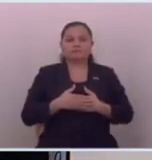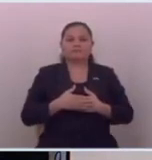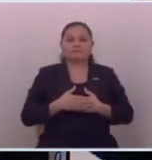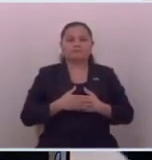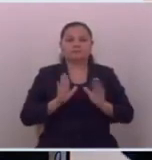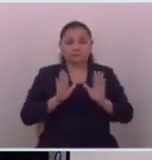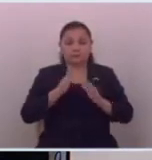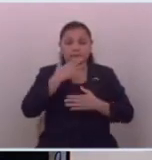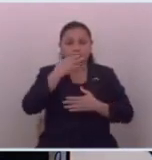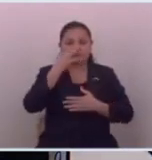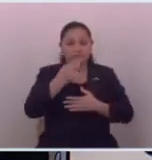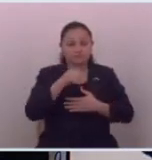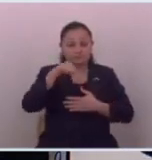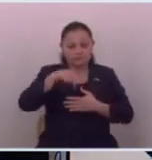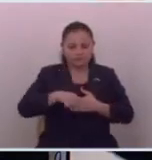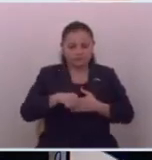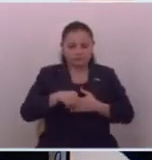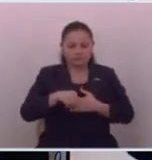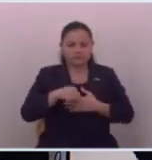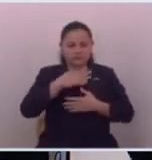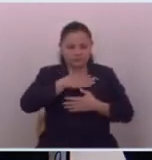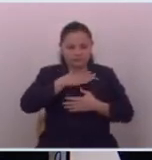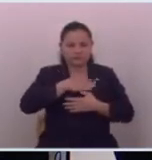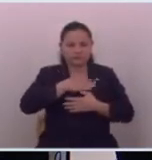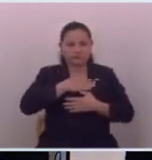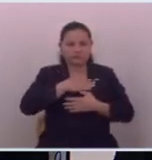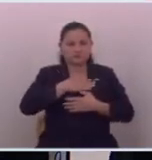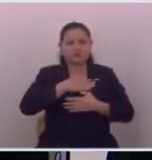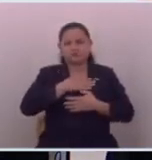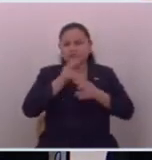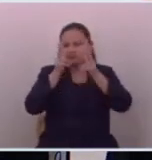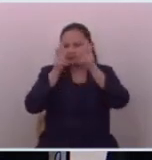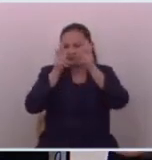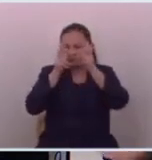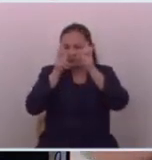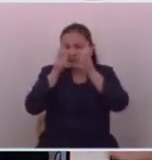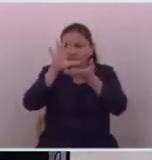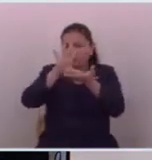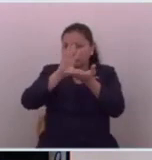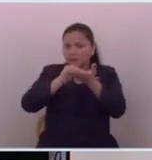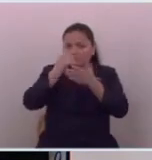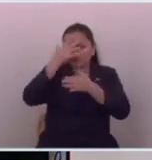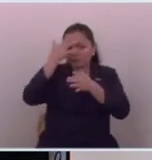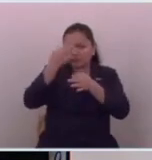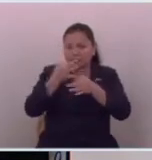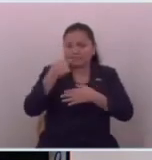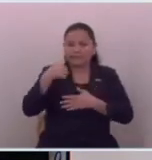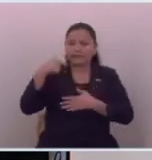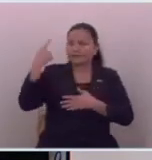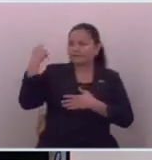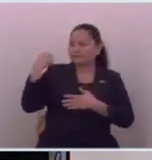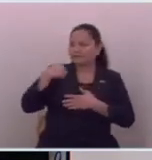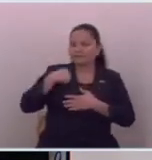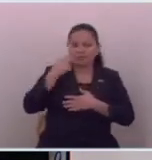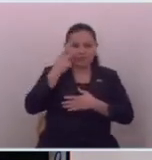es lo cierto y es lo que hay que consumir y es lo que hay que creer ayer de hecho yo estaba viendo